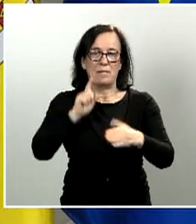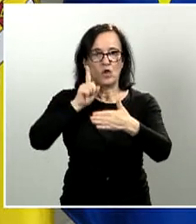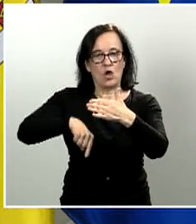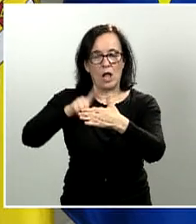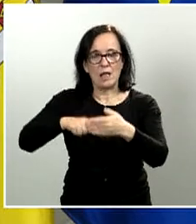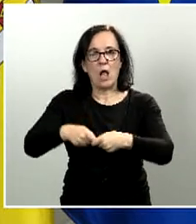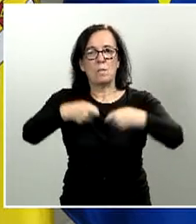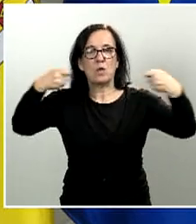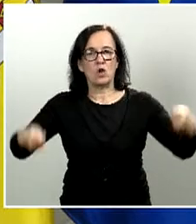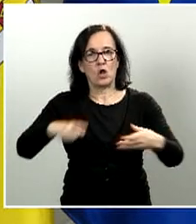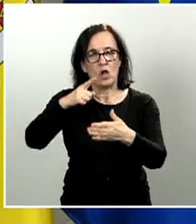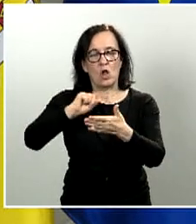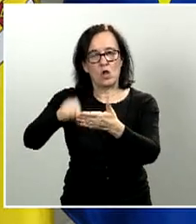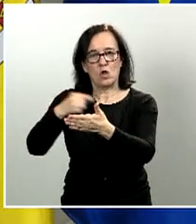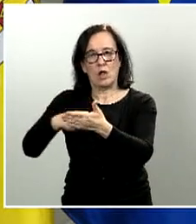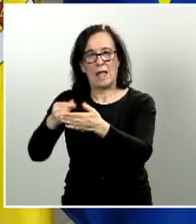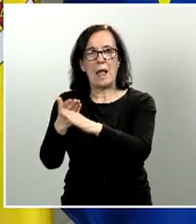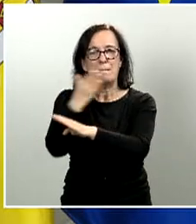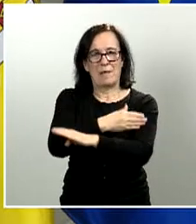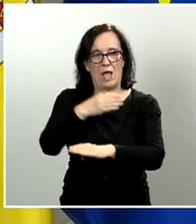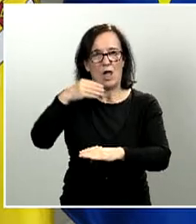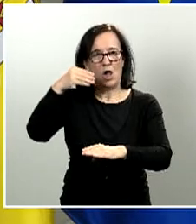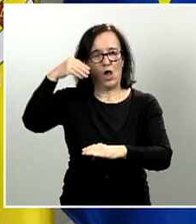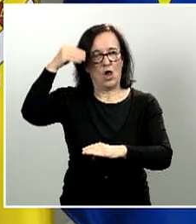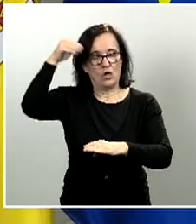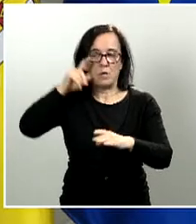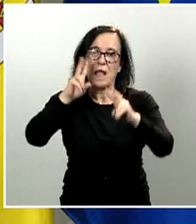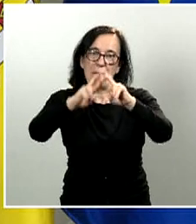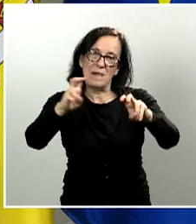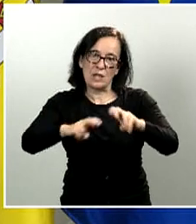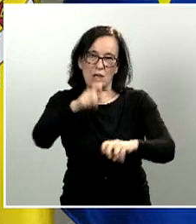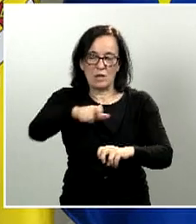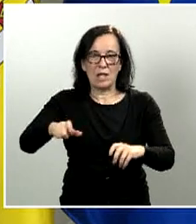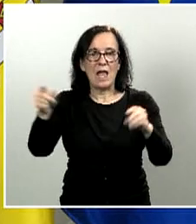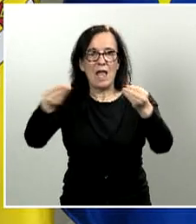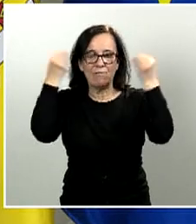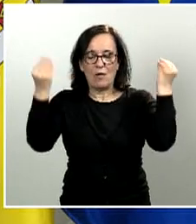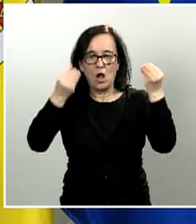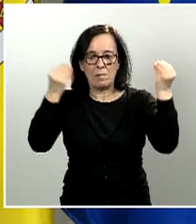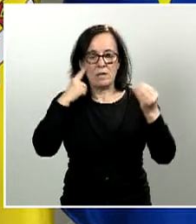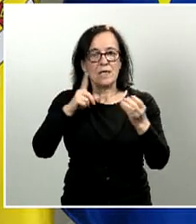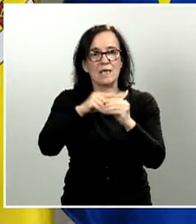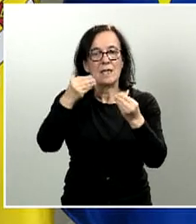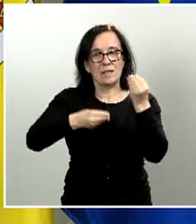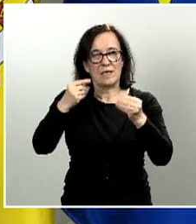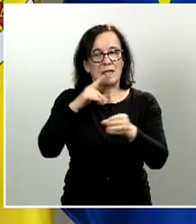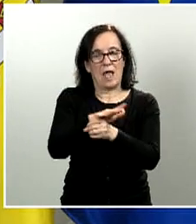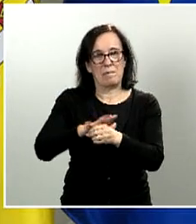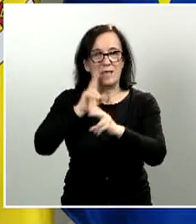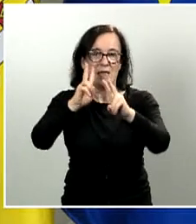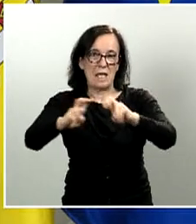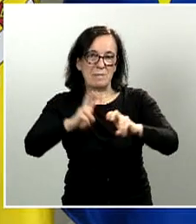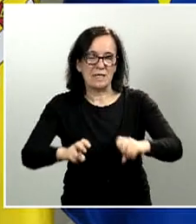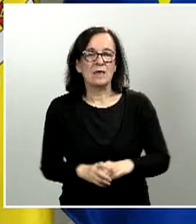los contratos predoctorales para el personal investigador en formación que se suscriben en el ámbito de la investigación. Se